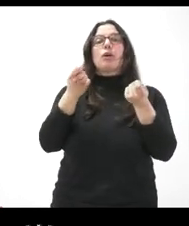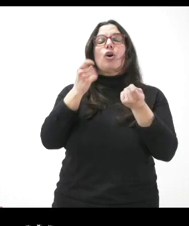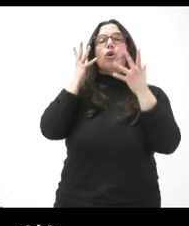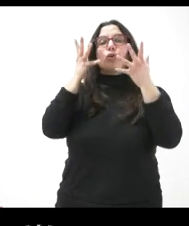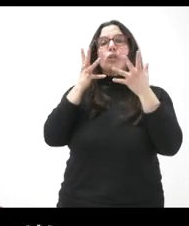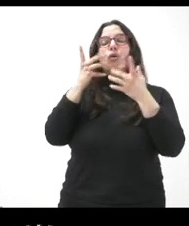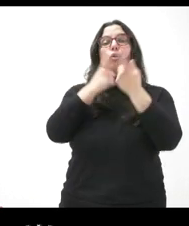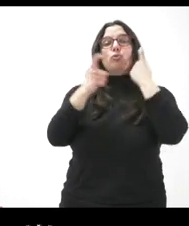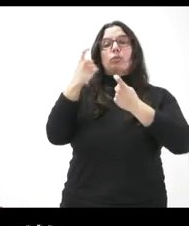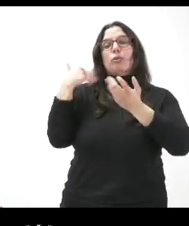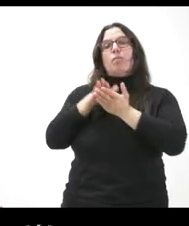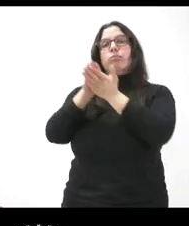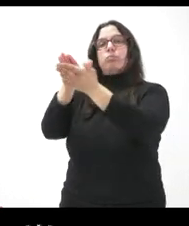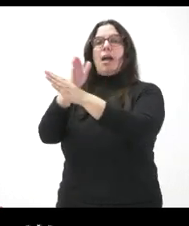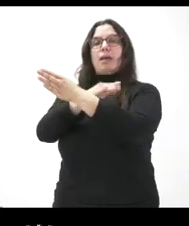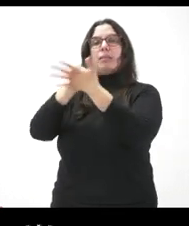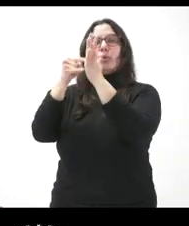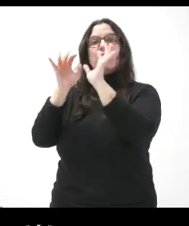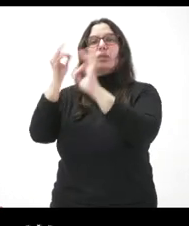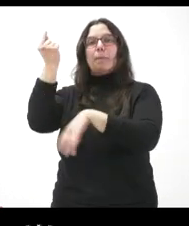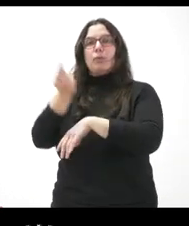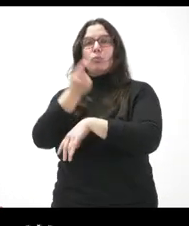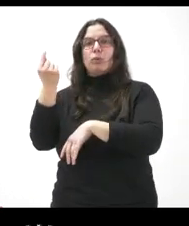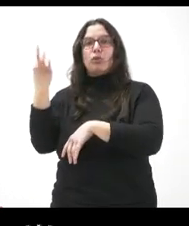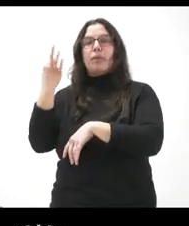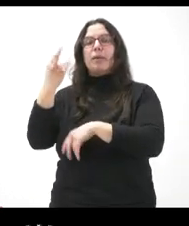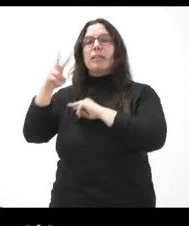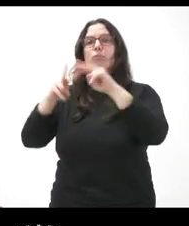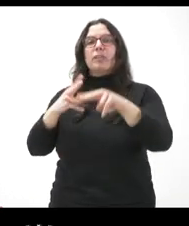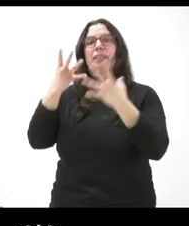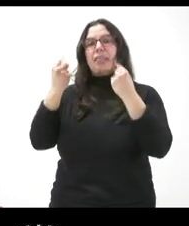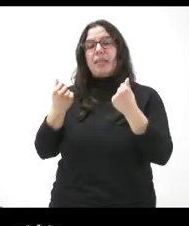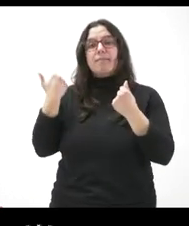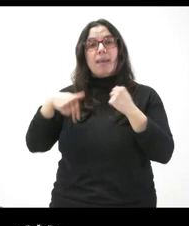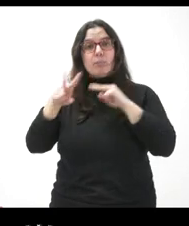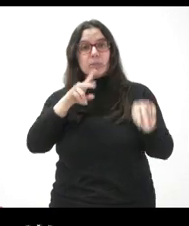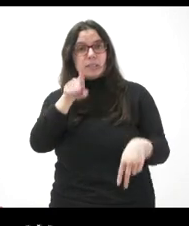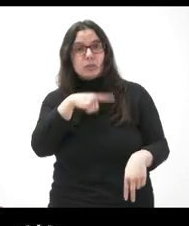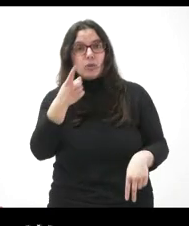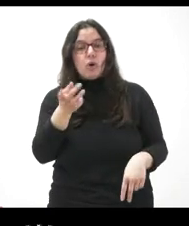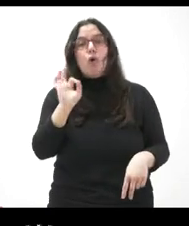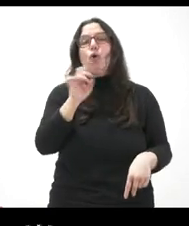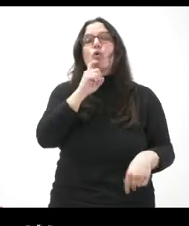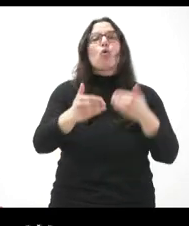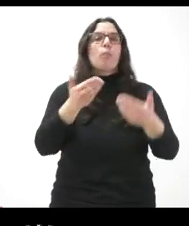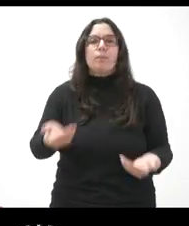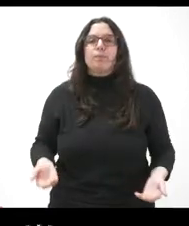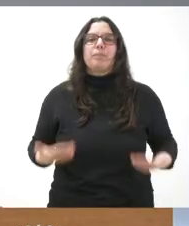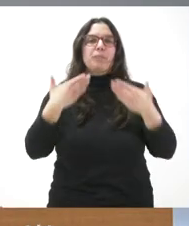anteproyecto de presupuestos y creo que eran diez días para que respondieran. Me gustaría saber si le han respondido o en qué estado se encuentra. Gracias.